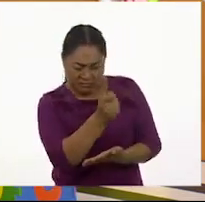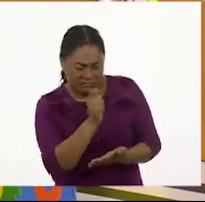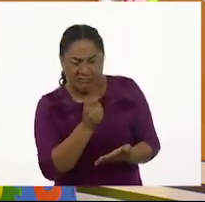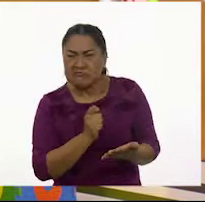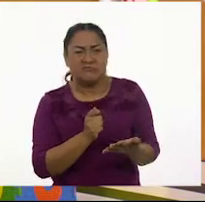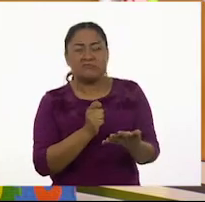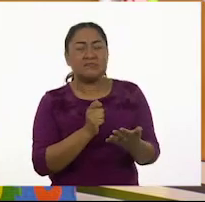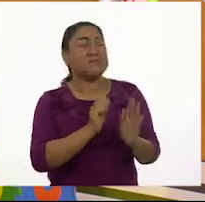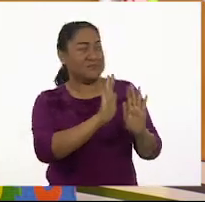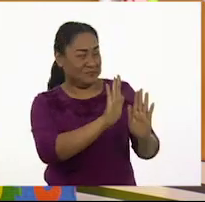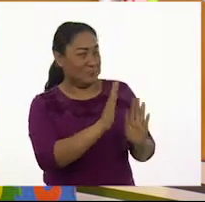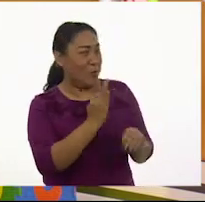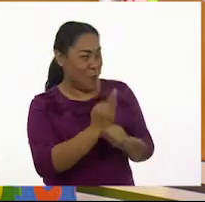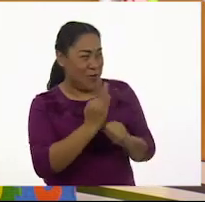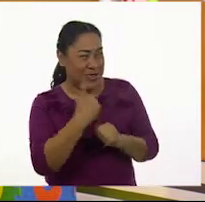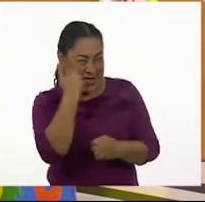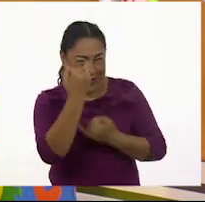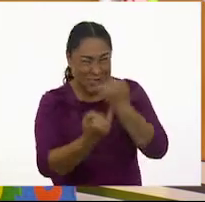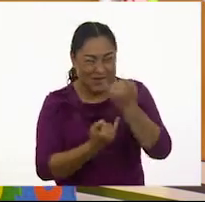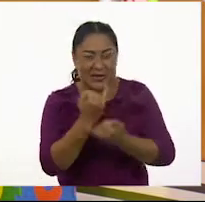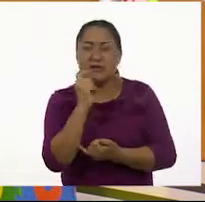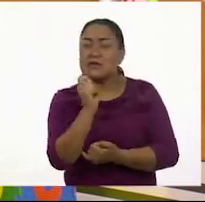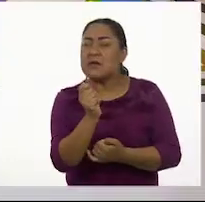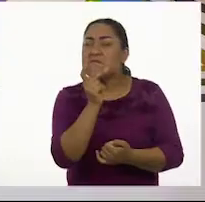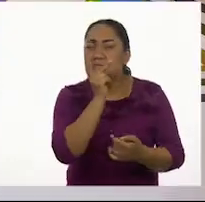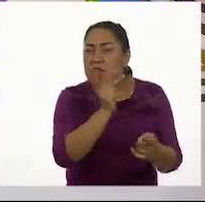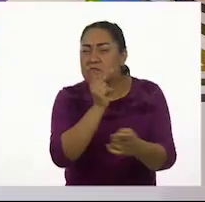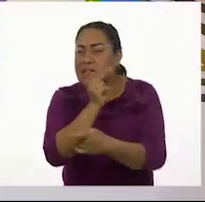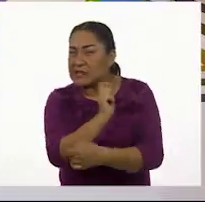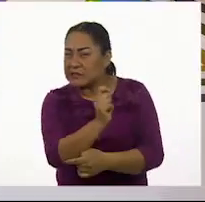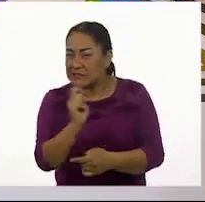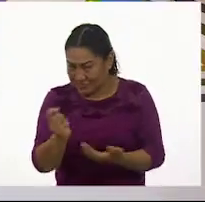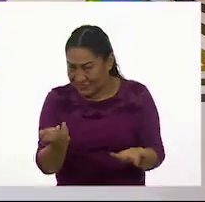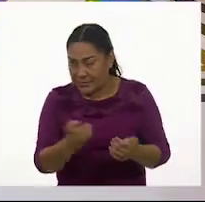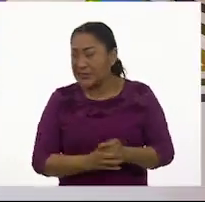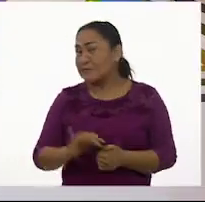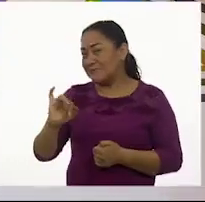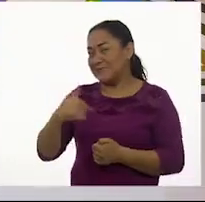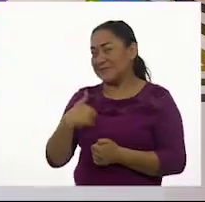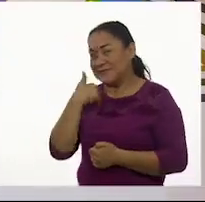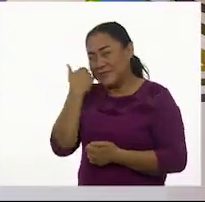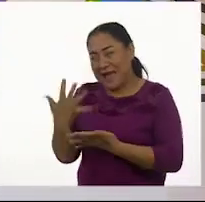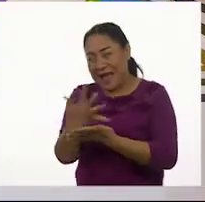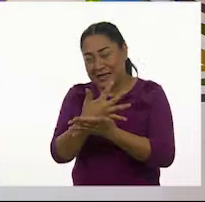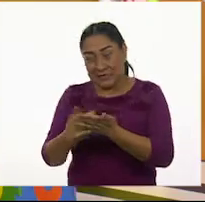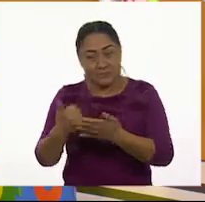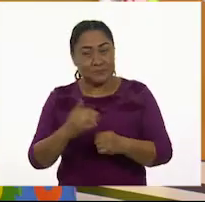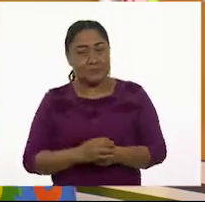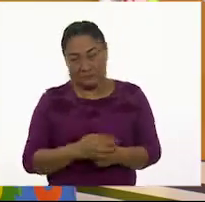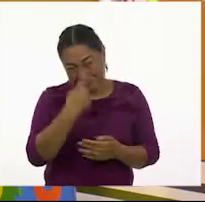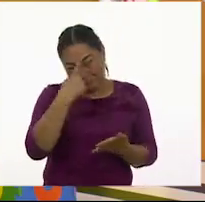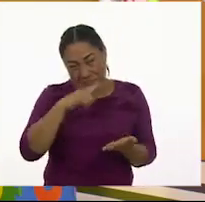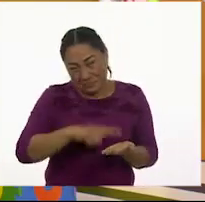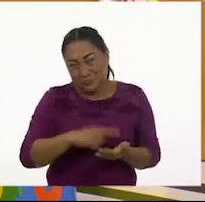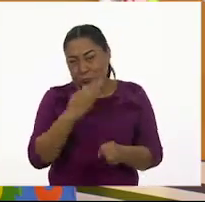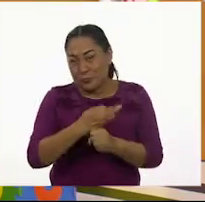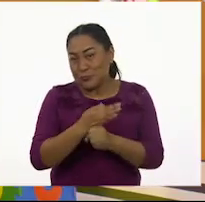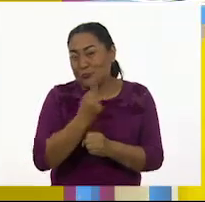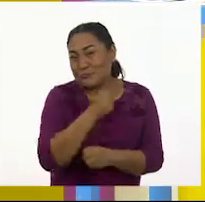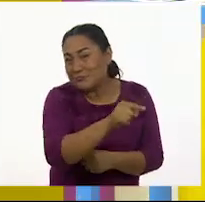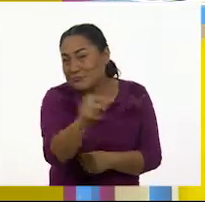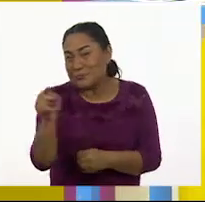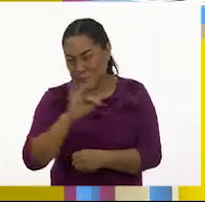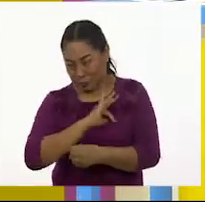de significado, ¿te gustaría jugar un poquito con el significado de las palabras? ¡Claro que me encantaría! ¿Ve? ¿Crees que las mías y los niños puedan jugar este juego?